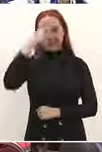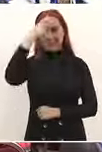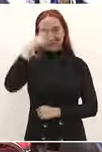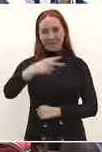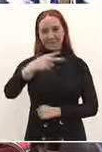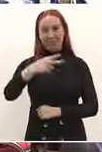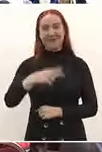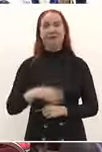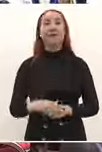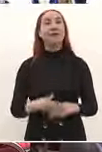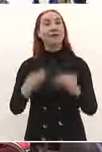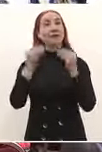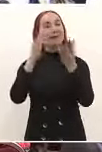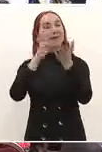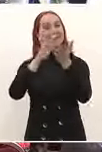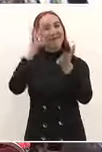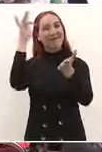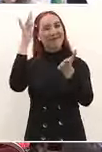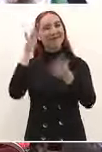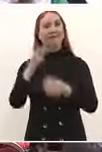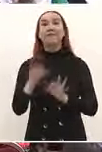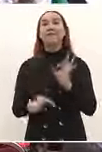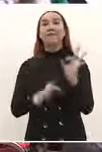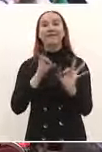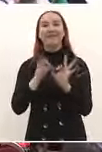Muchas gracias. ¡Aplausos!